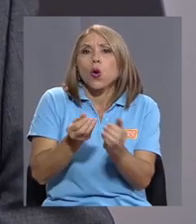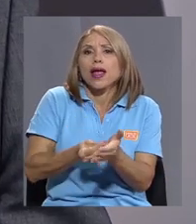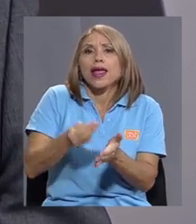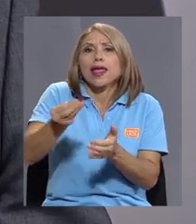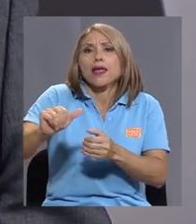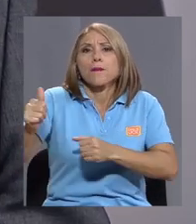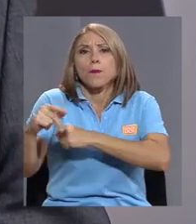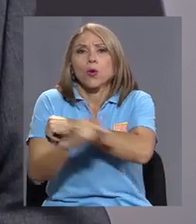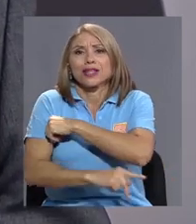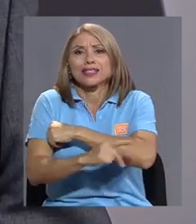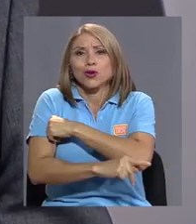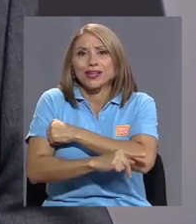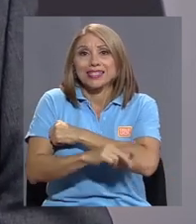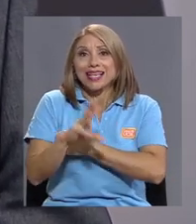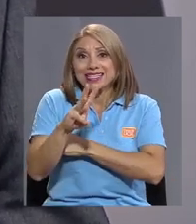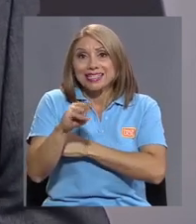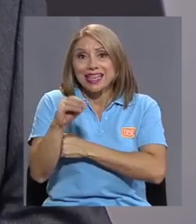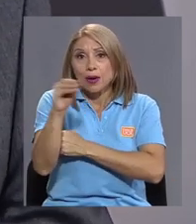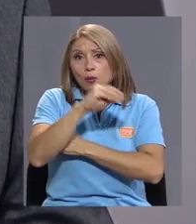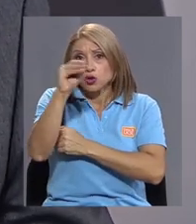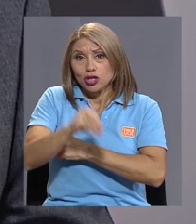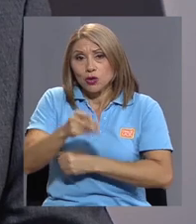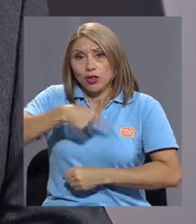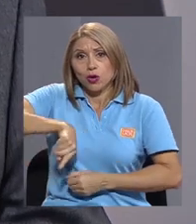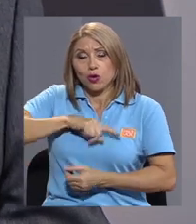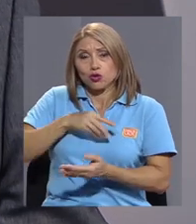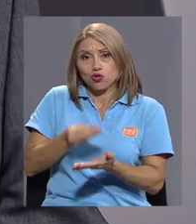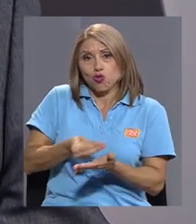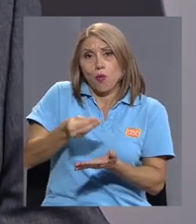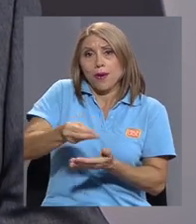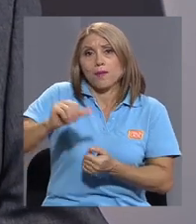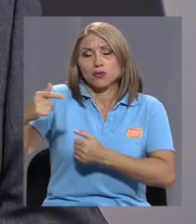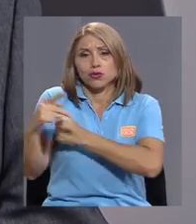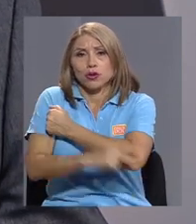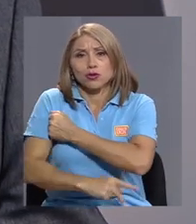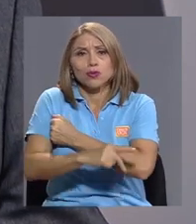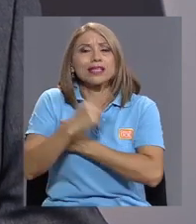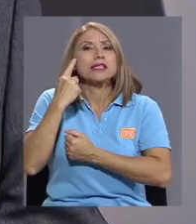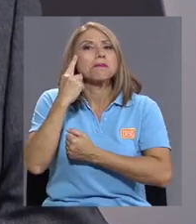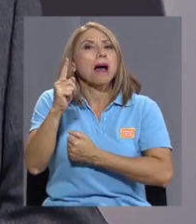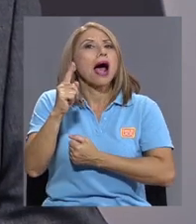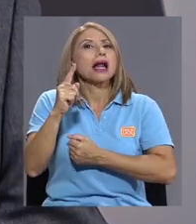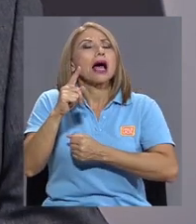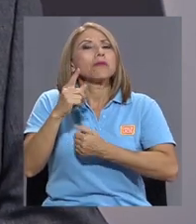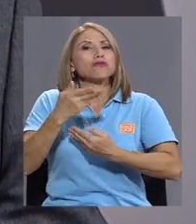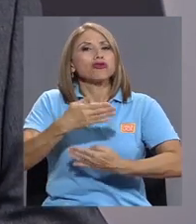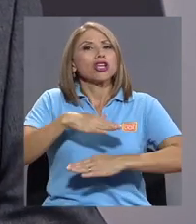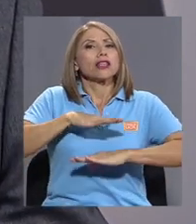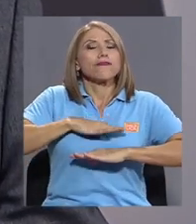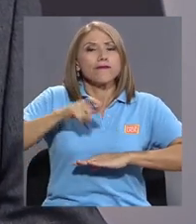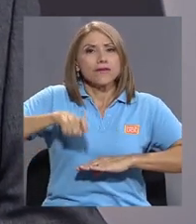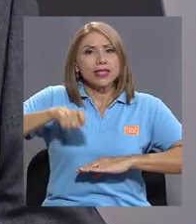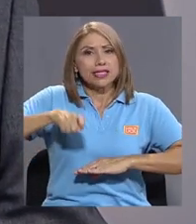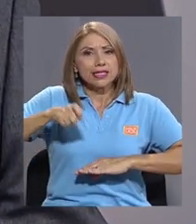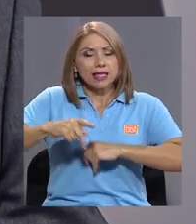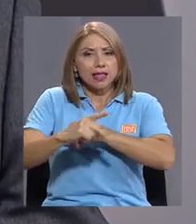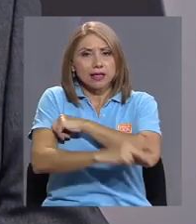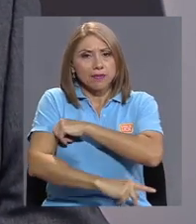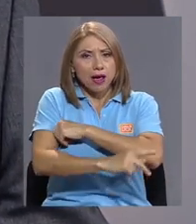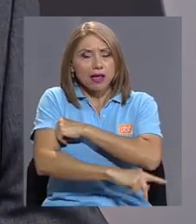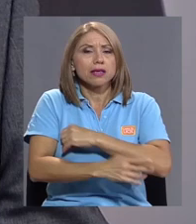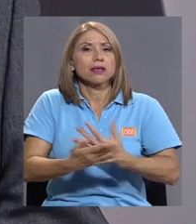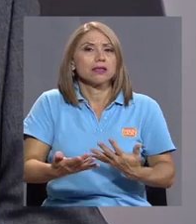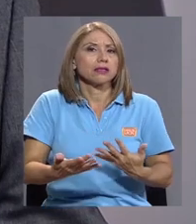digamos, el 60% de lo que importamos, para satisfacer, digamos, las necesidades del país, ¿verdad?